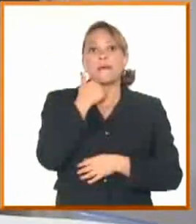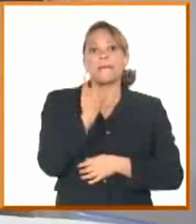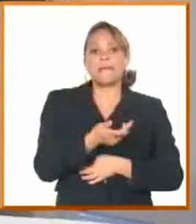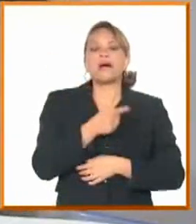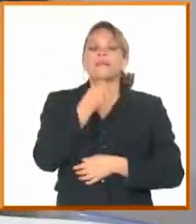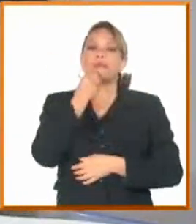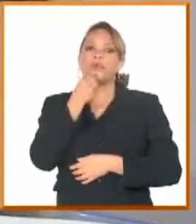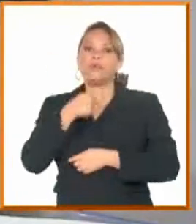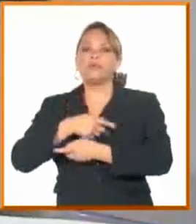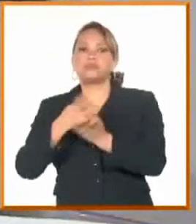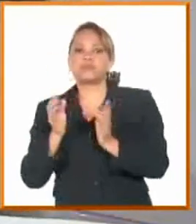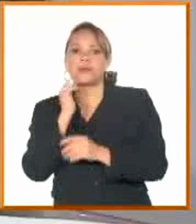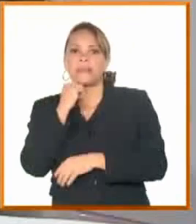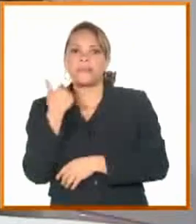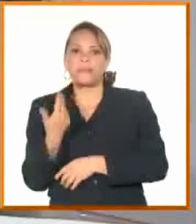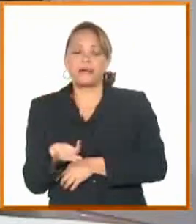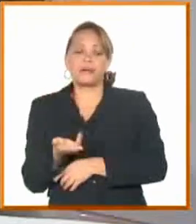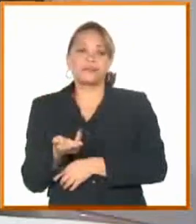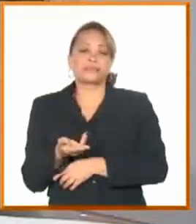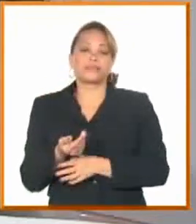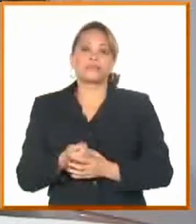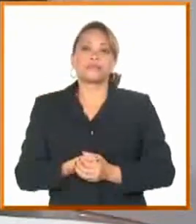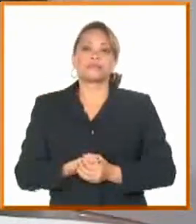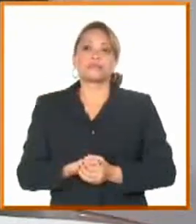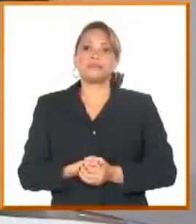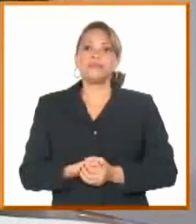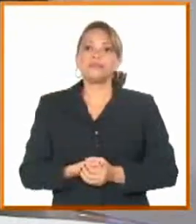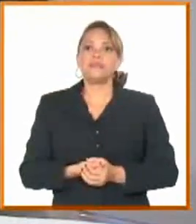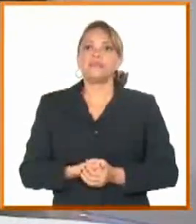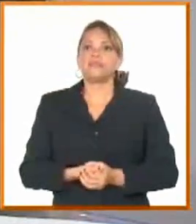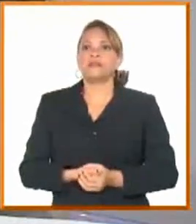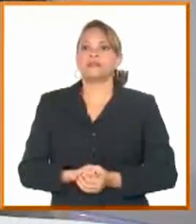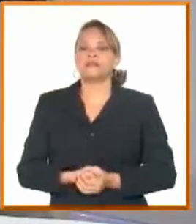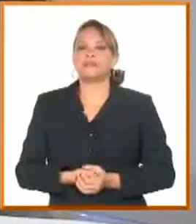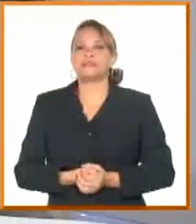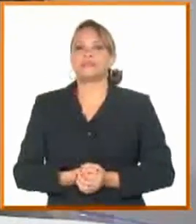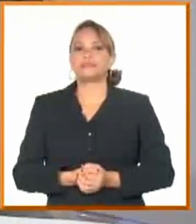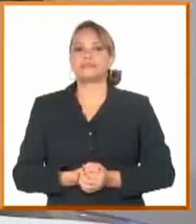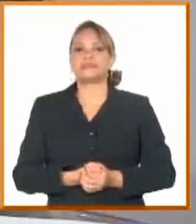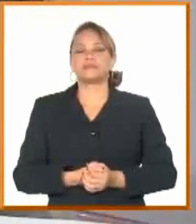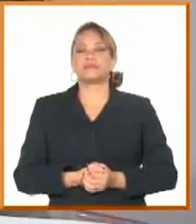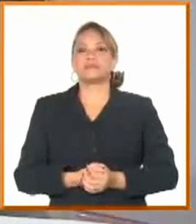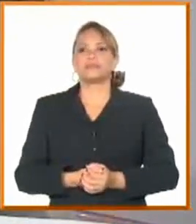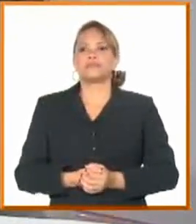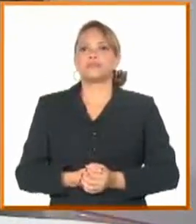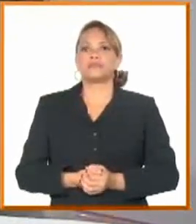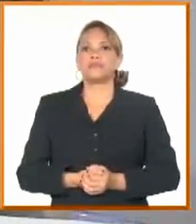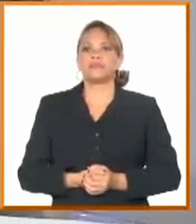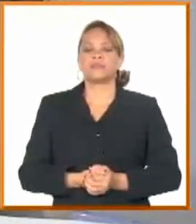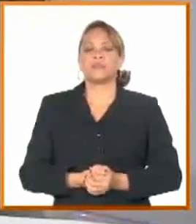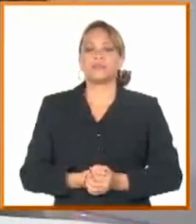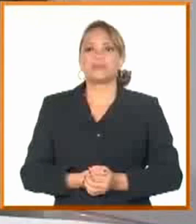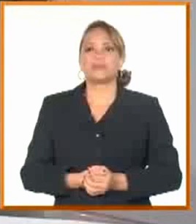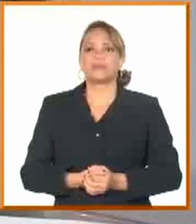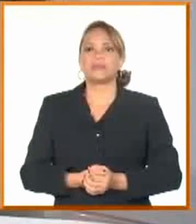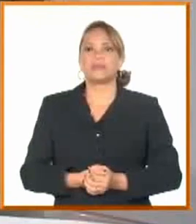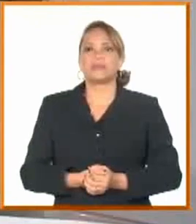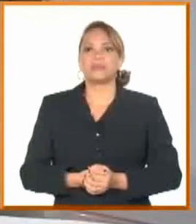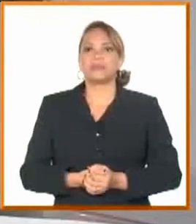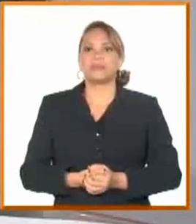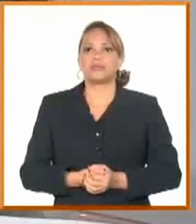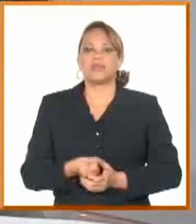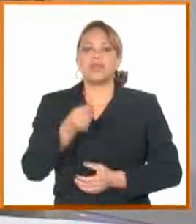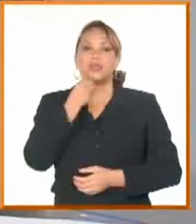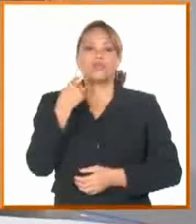O sea, nosotros no podemos asumir el compromiso permanentemente de que vamos a distribuir por la canasta de forma equitativa lo que importamos.